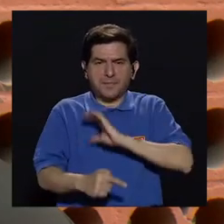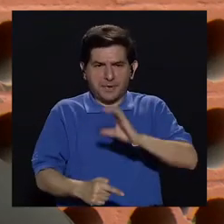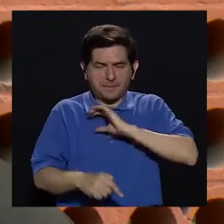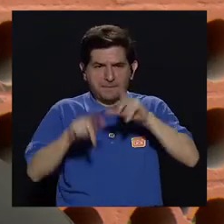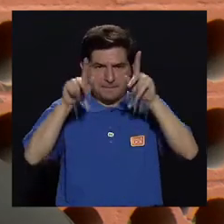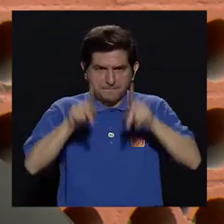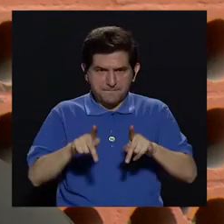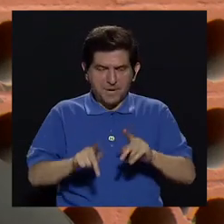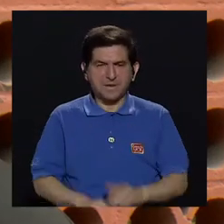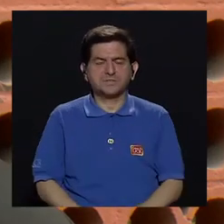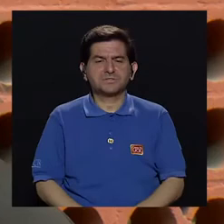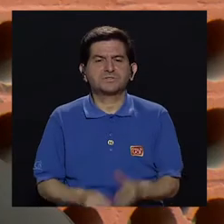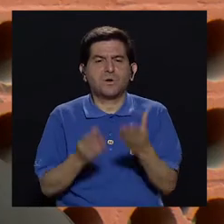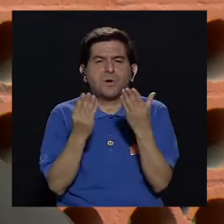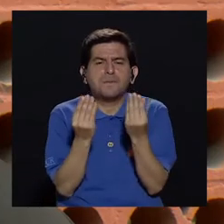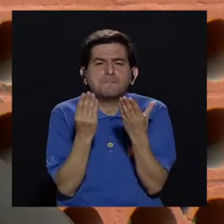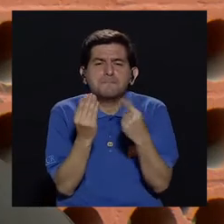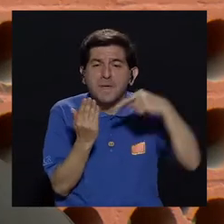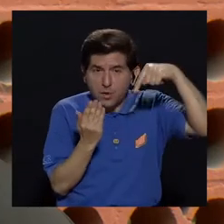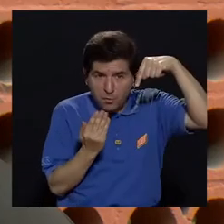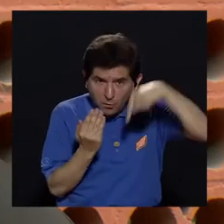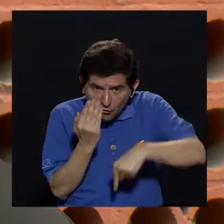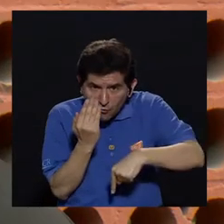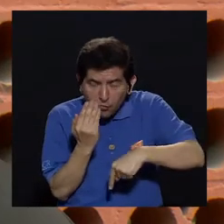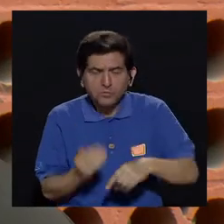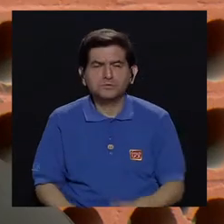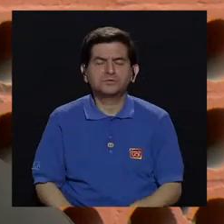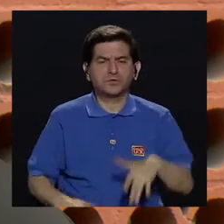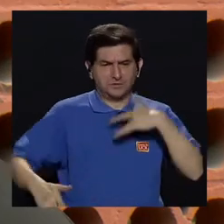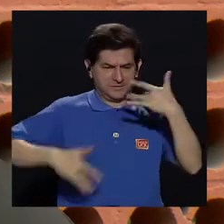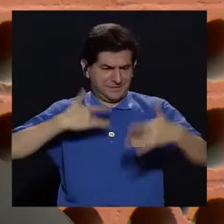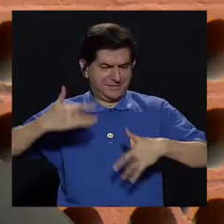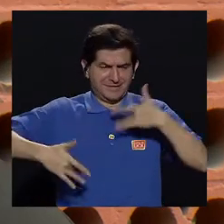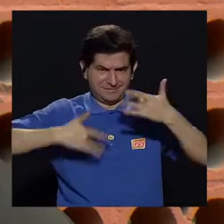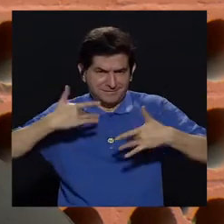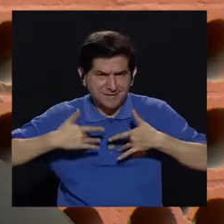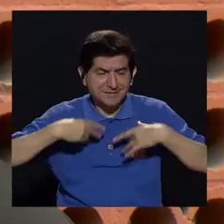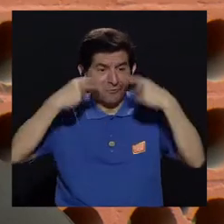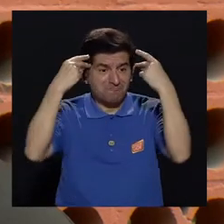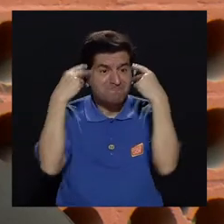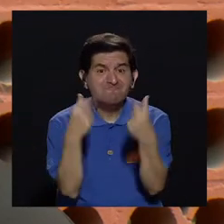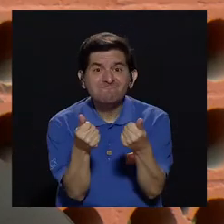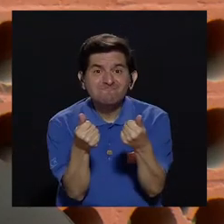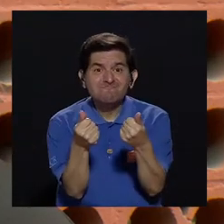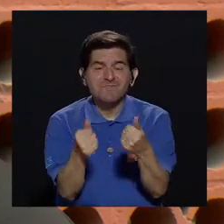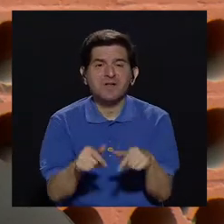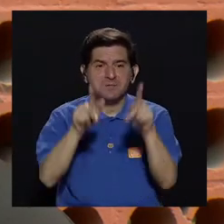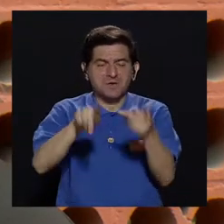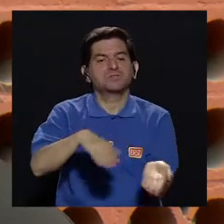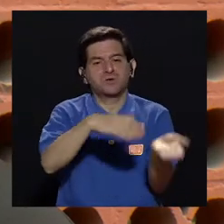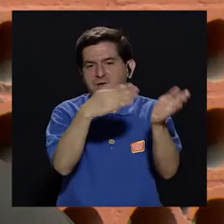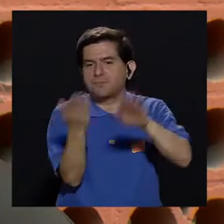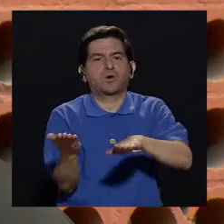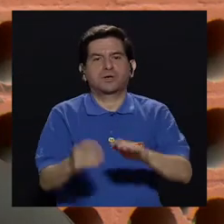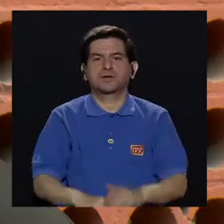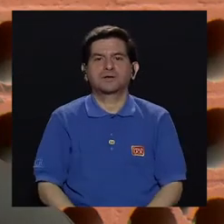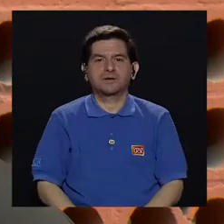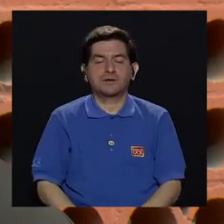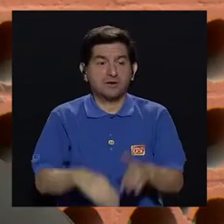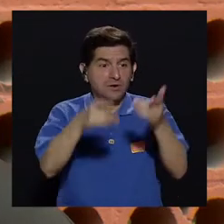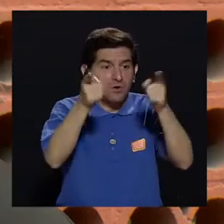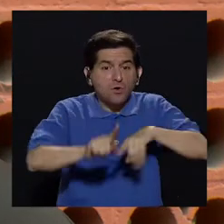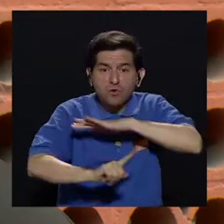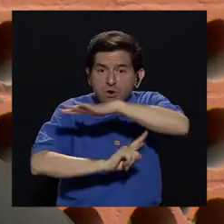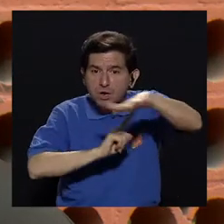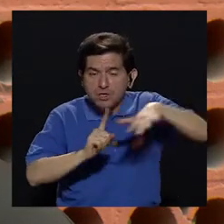principal. La persona que está pasando por un ataque de pánico tiene la sensación inmediata de que va a morir, de